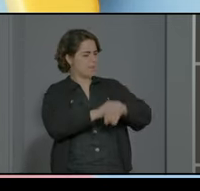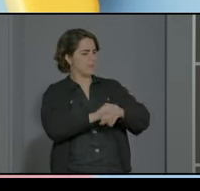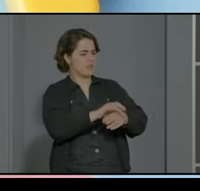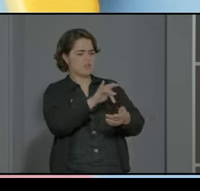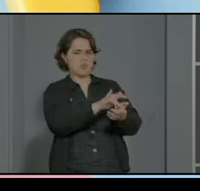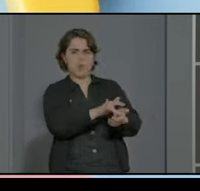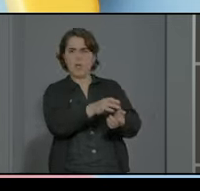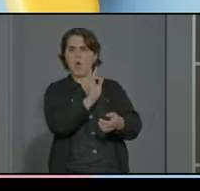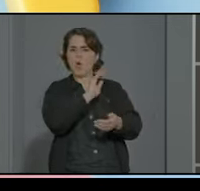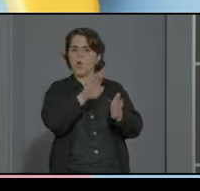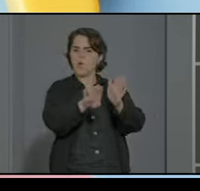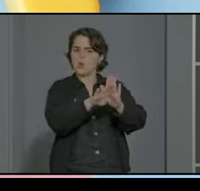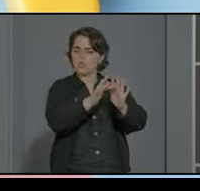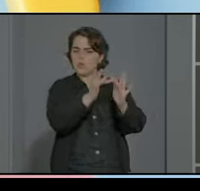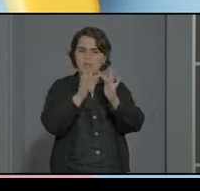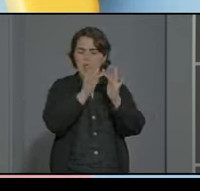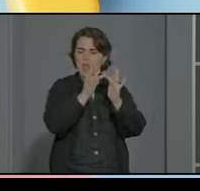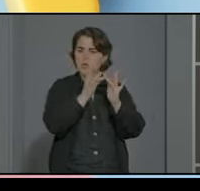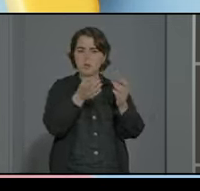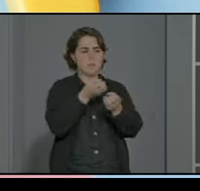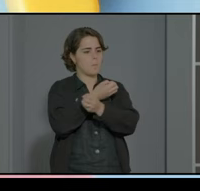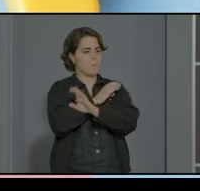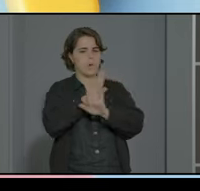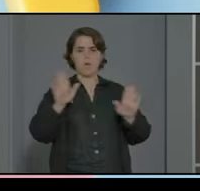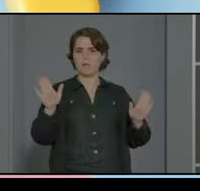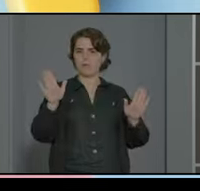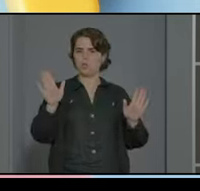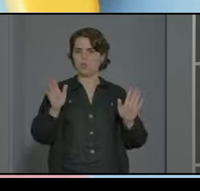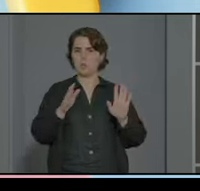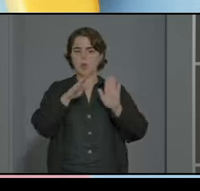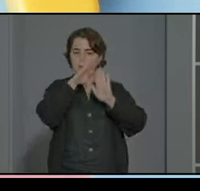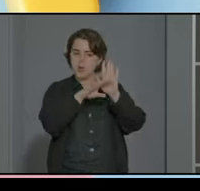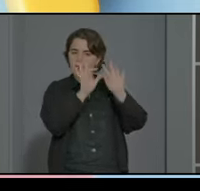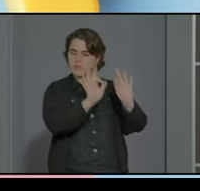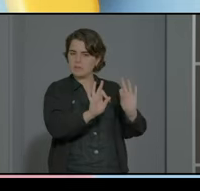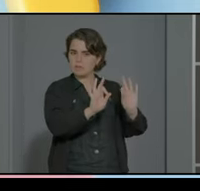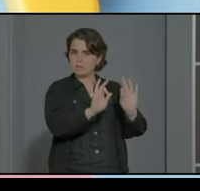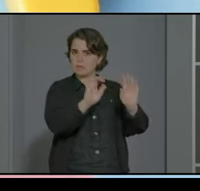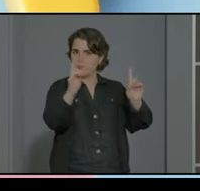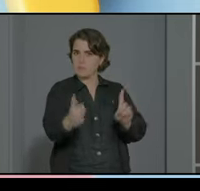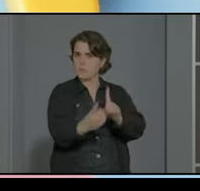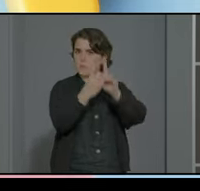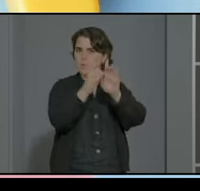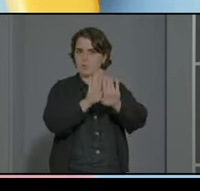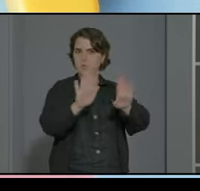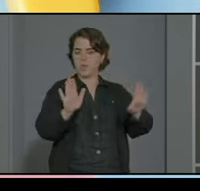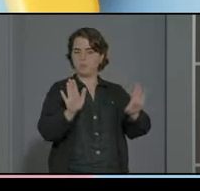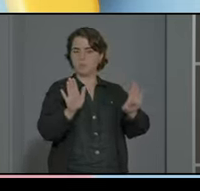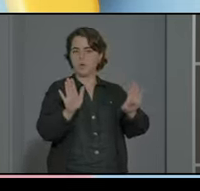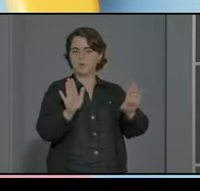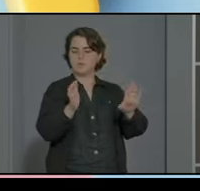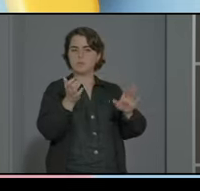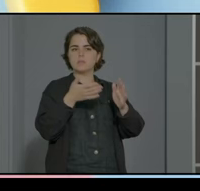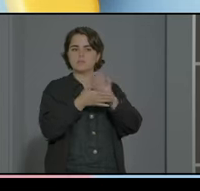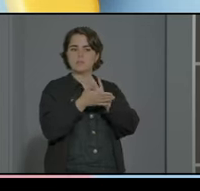o sale una continuidad en las relaciones pues fantástico pero hasta ahí es el programa hasta esa primera acogida de lo que